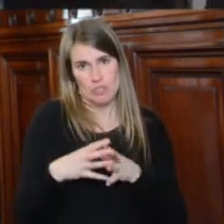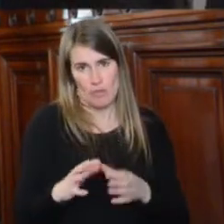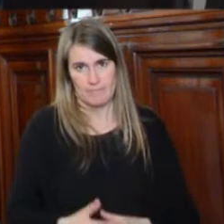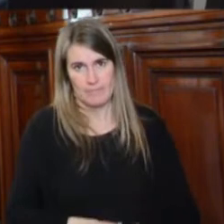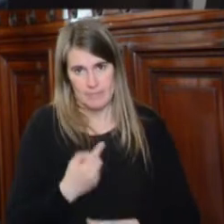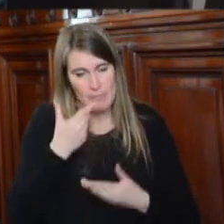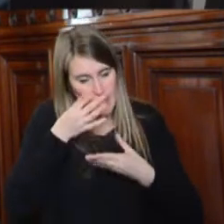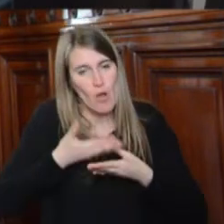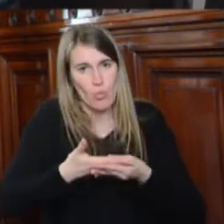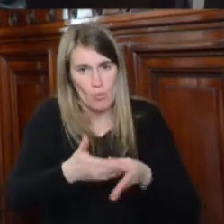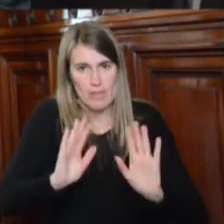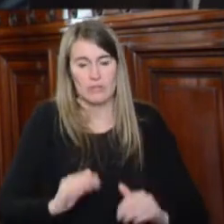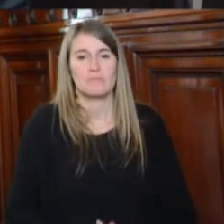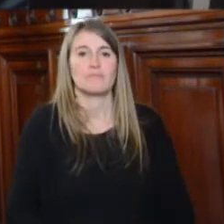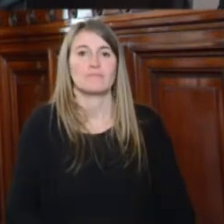Muchas gracias.